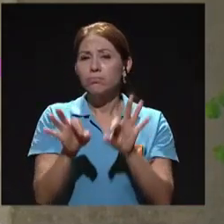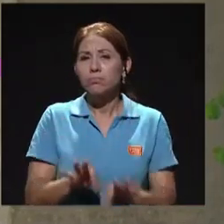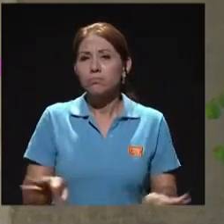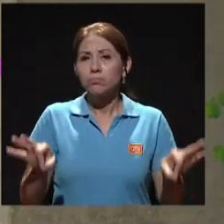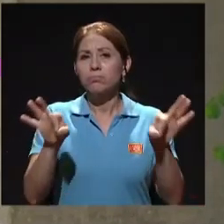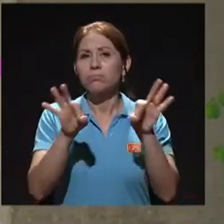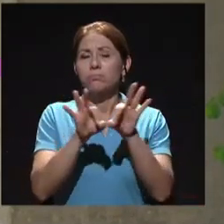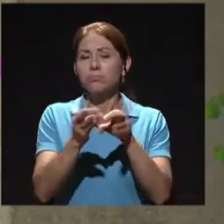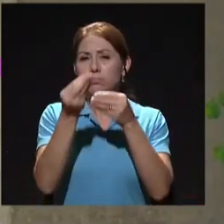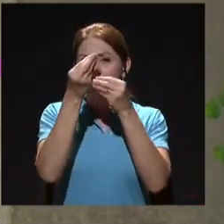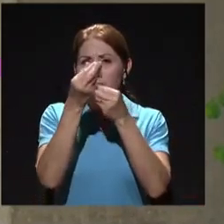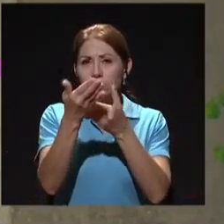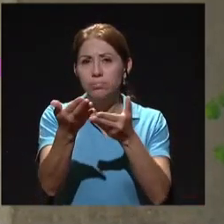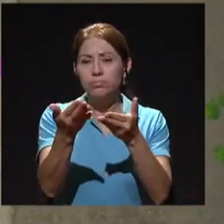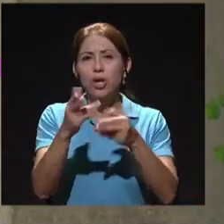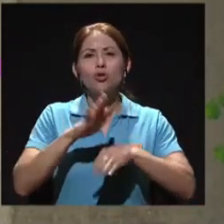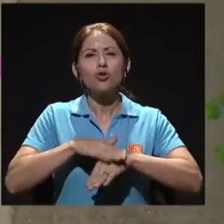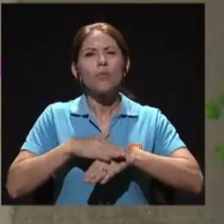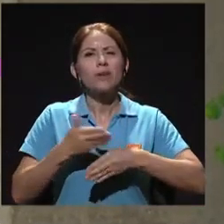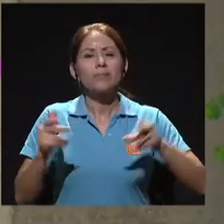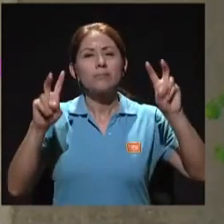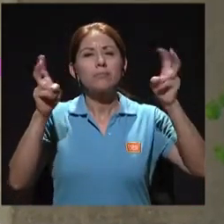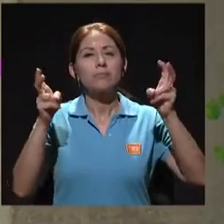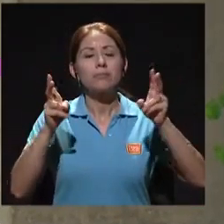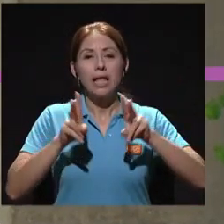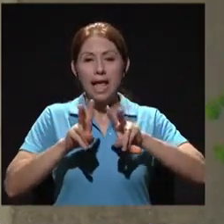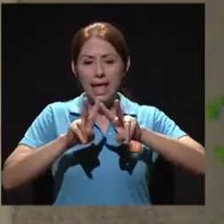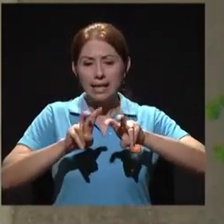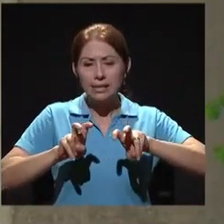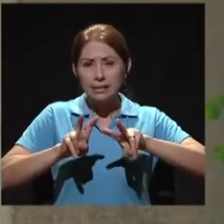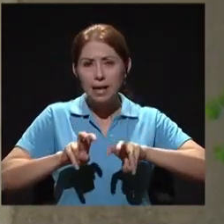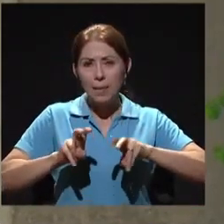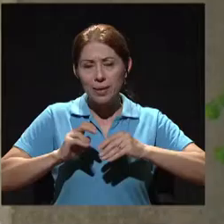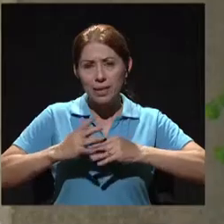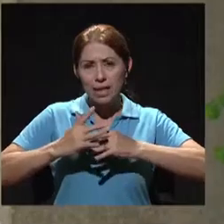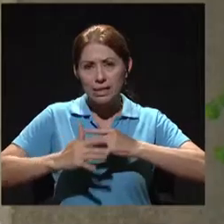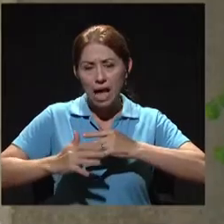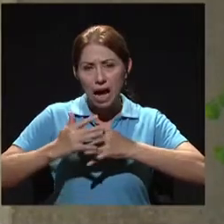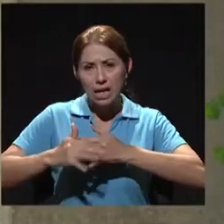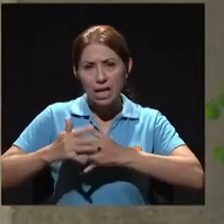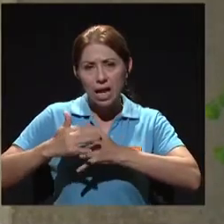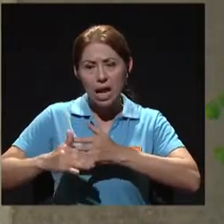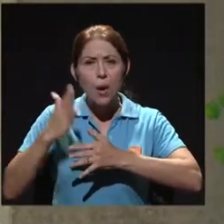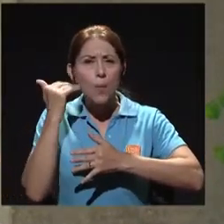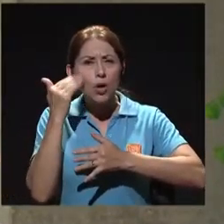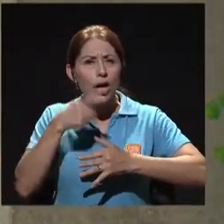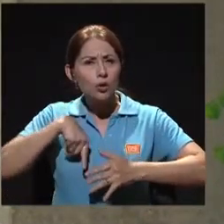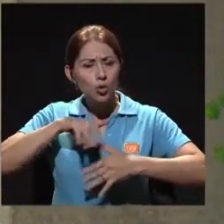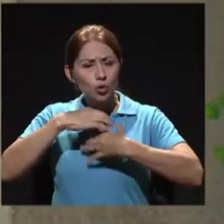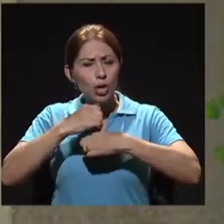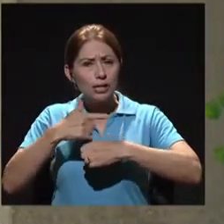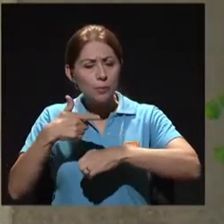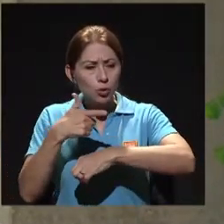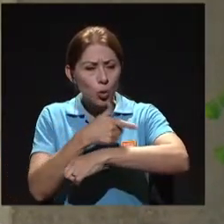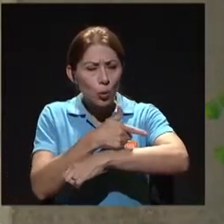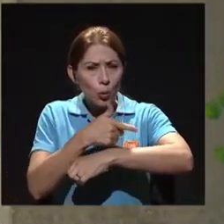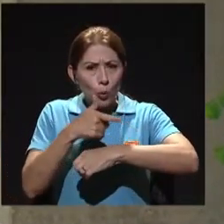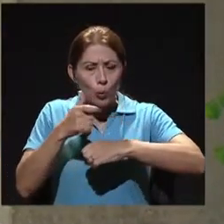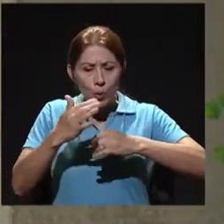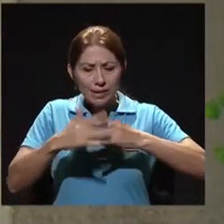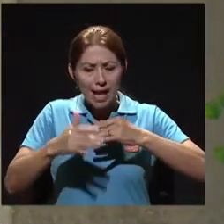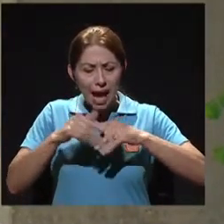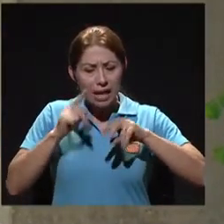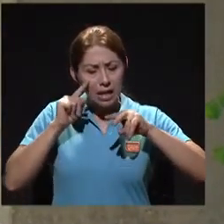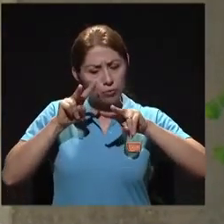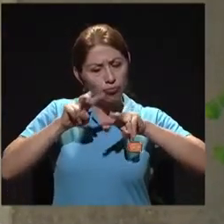importante, acerca del examen de sangre, qué es el examen de sangre, por qué hacemos un examen de sangre, qué nos